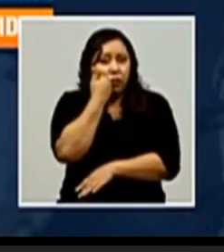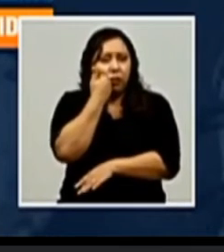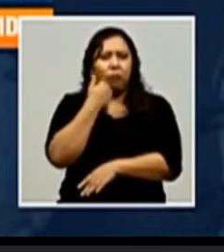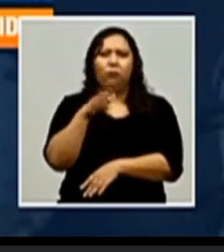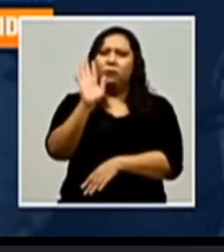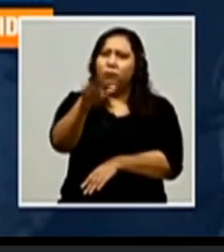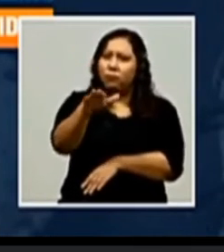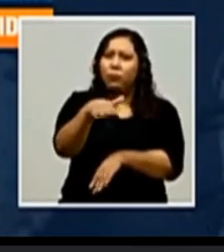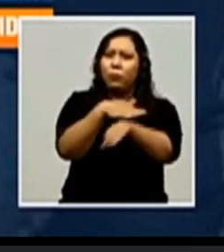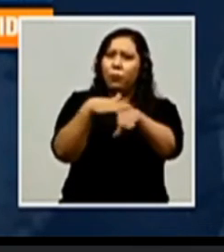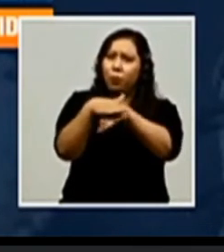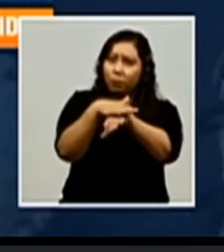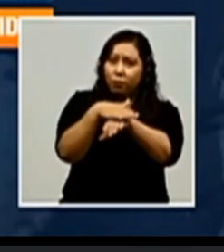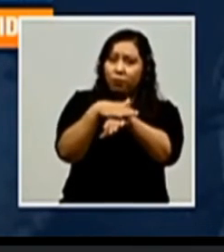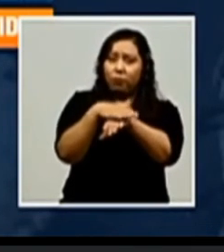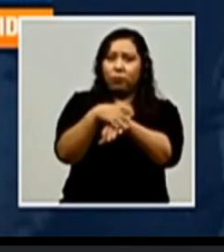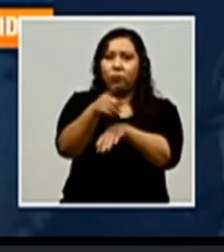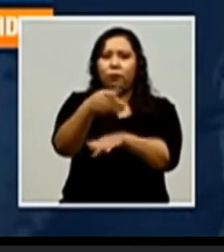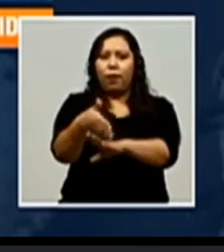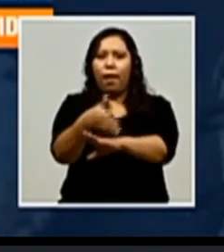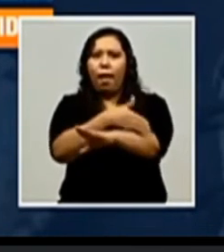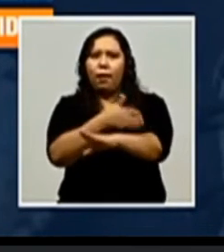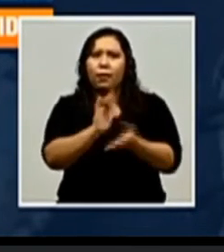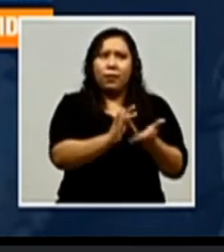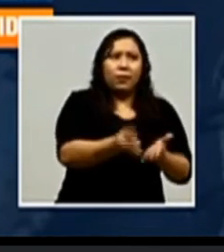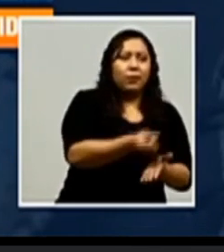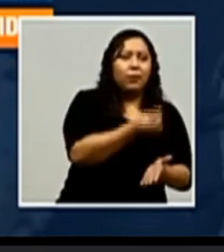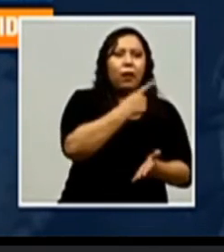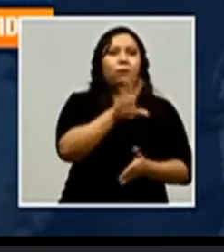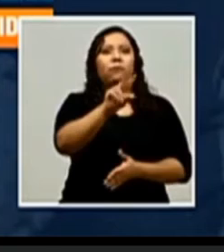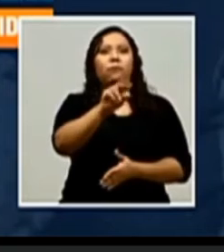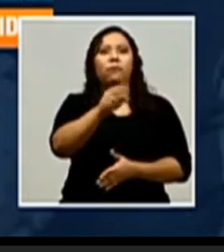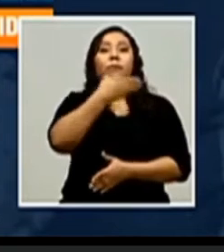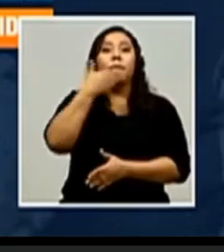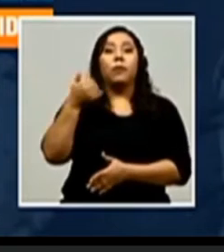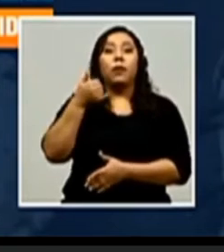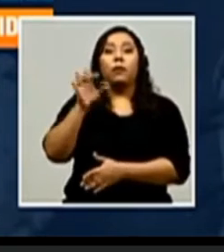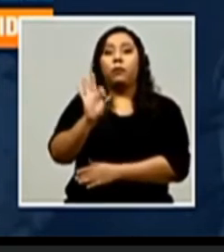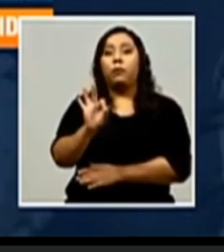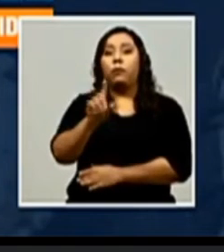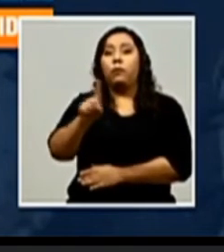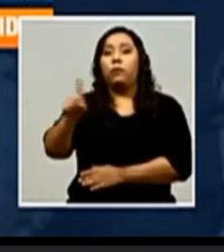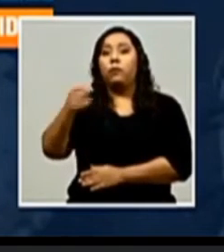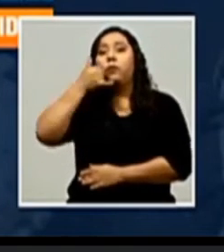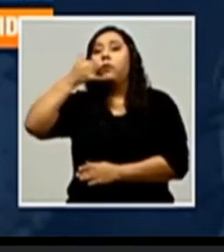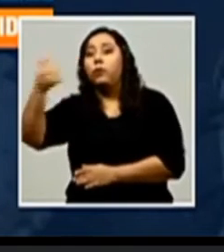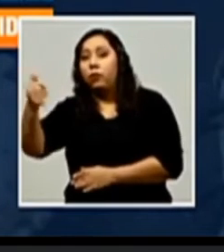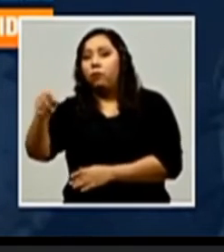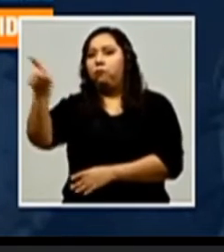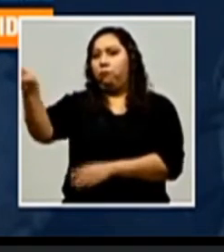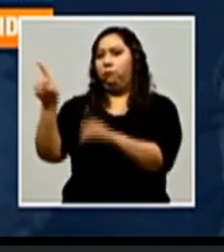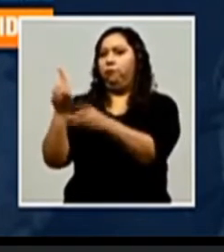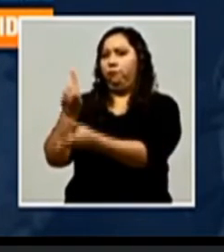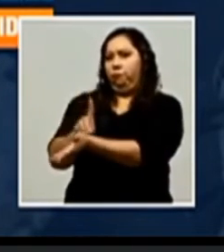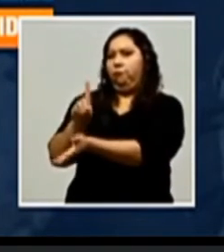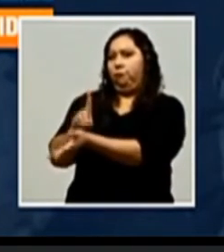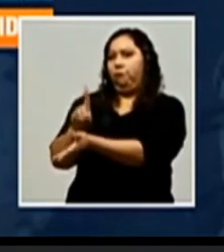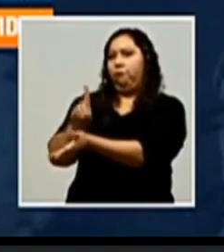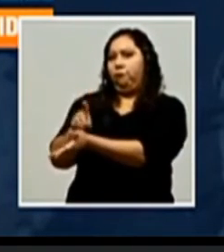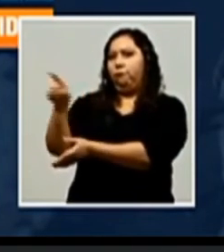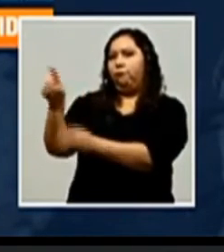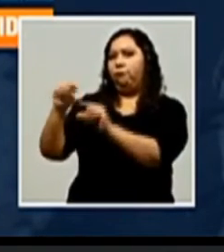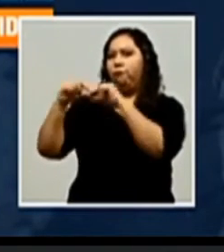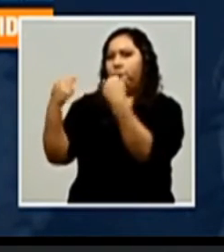razón, antes de eso, antes de automedicarse, llame al 911. Un grupo de médicos capacitados le